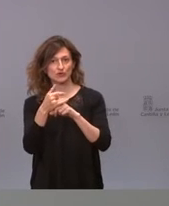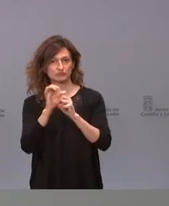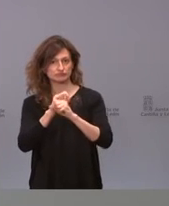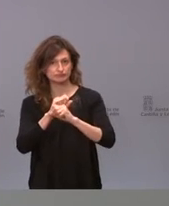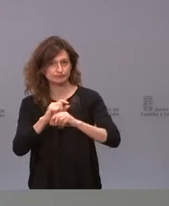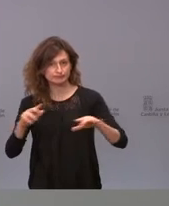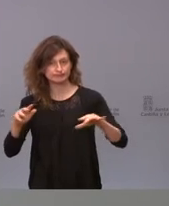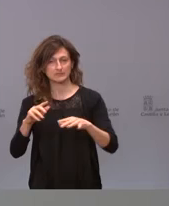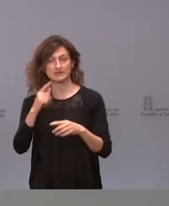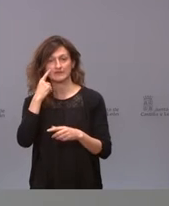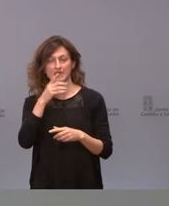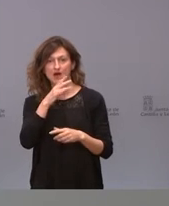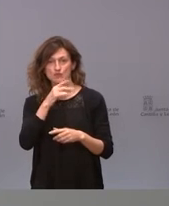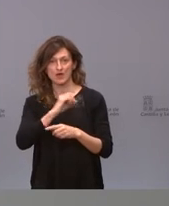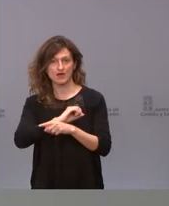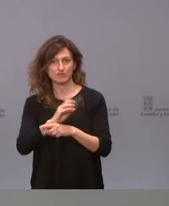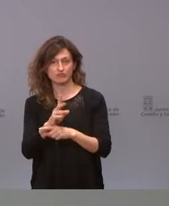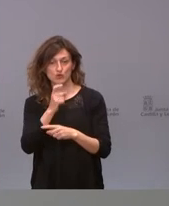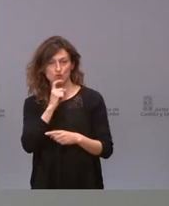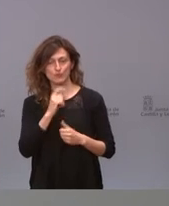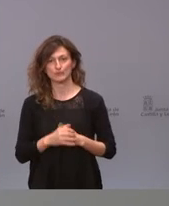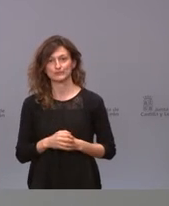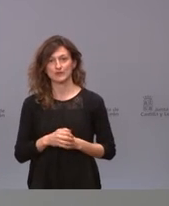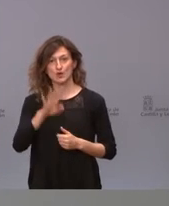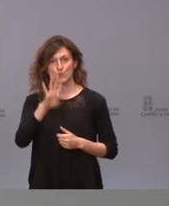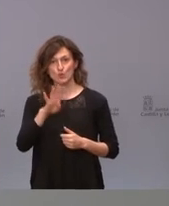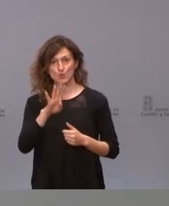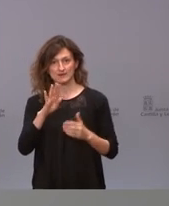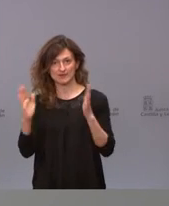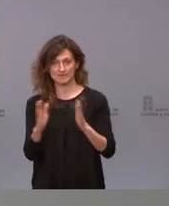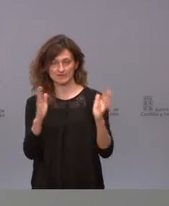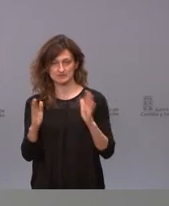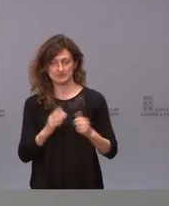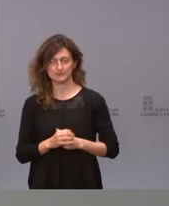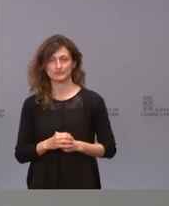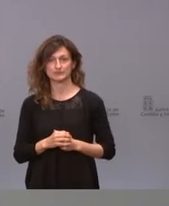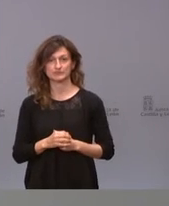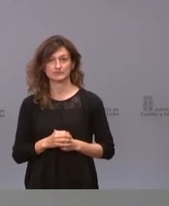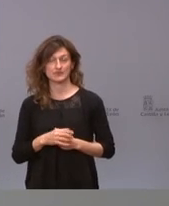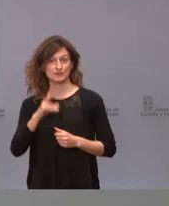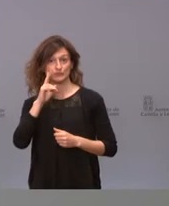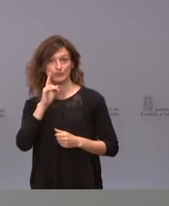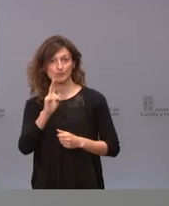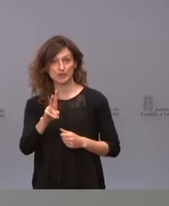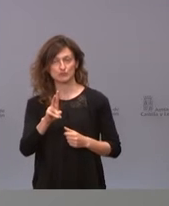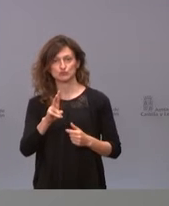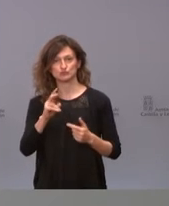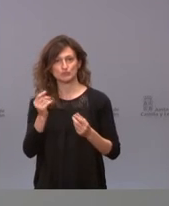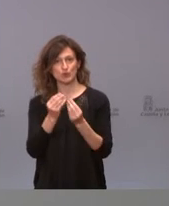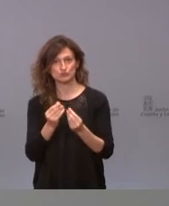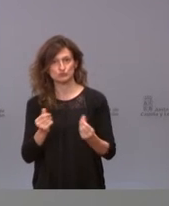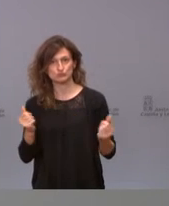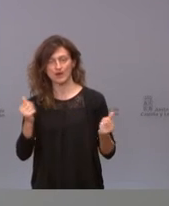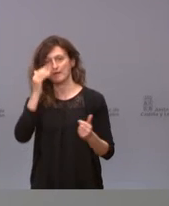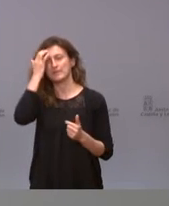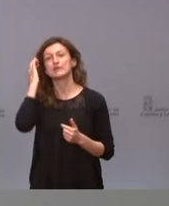en la que estamos. Estamos en la cuarta ola, estamos yendo de una manera suave, más